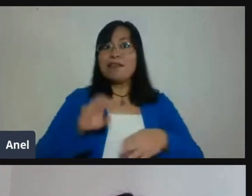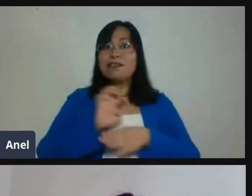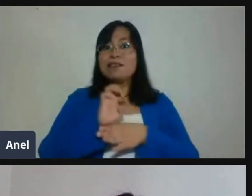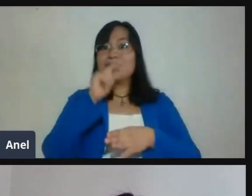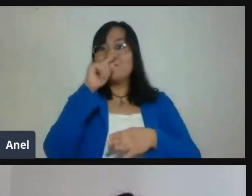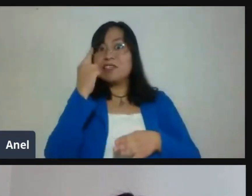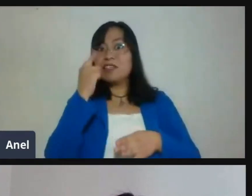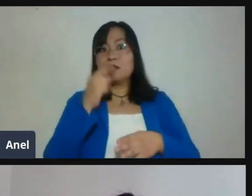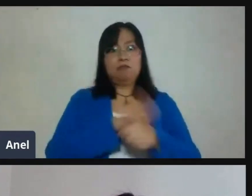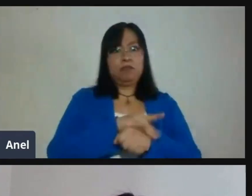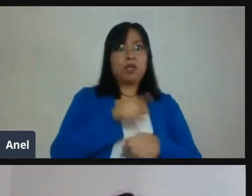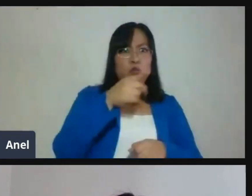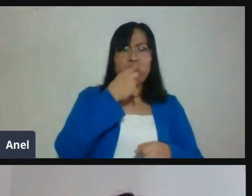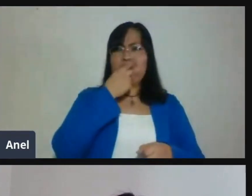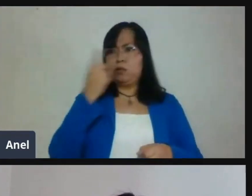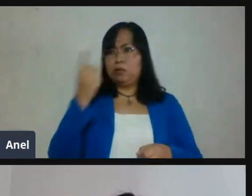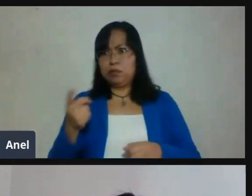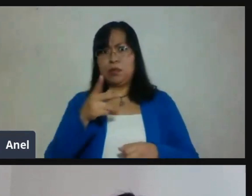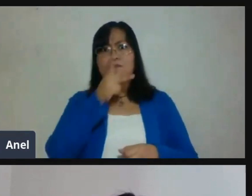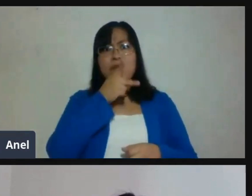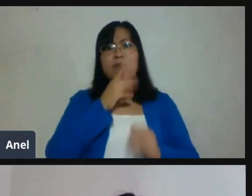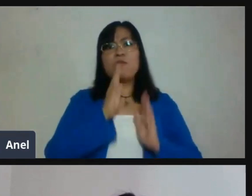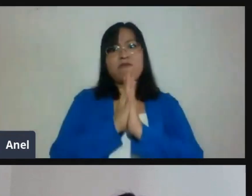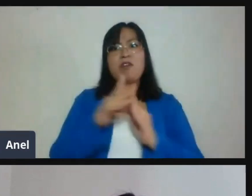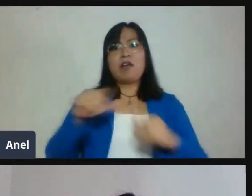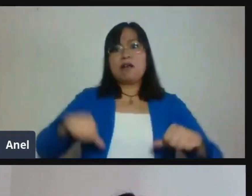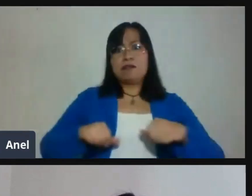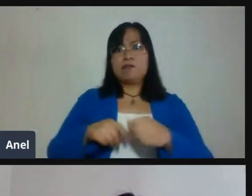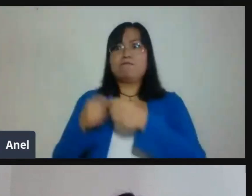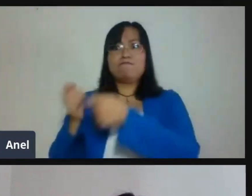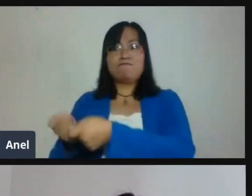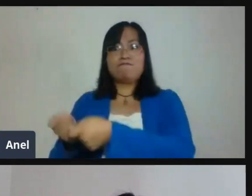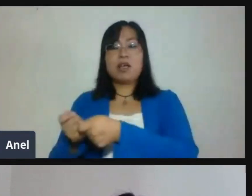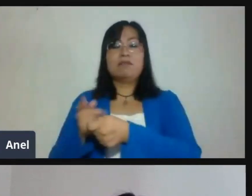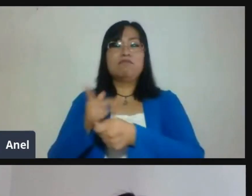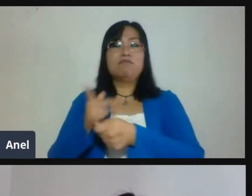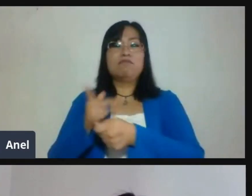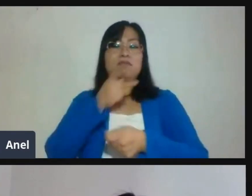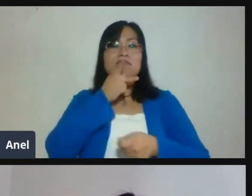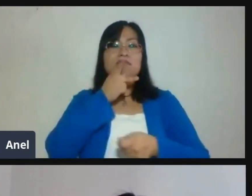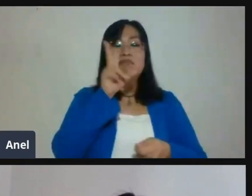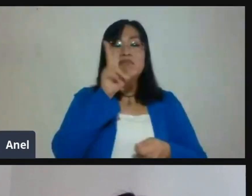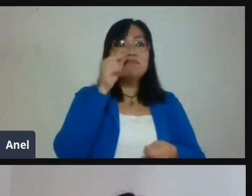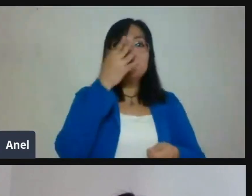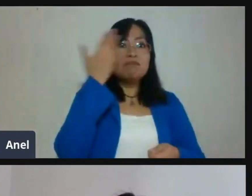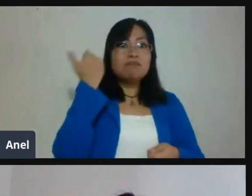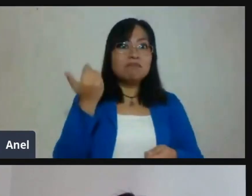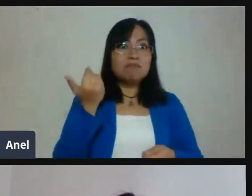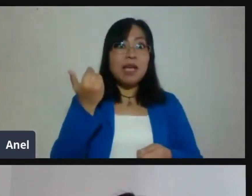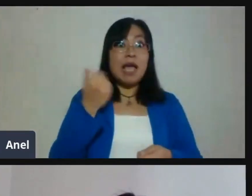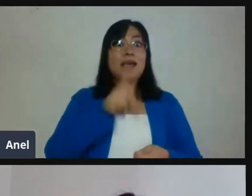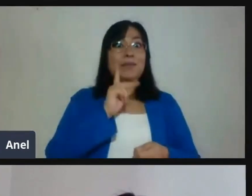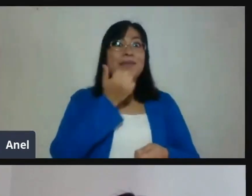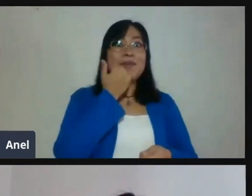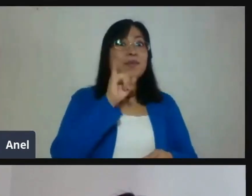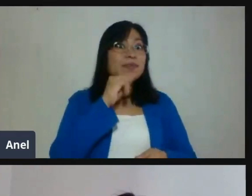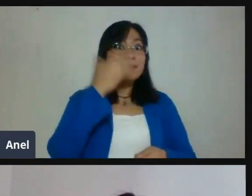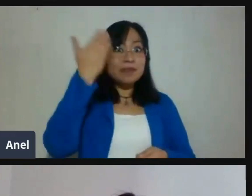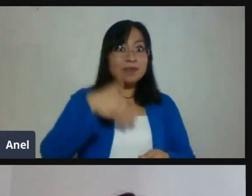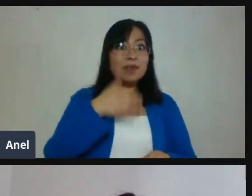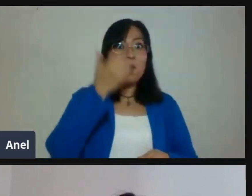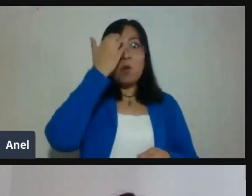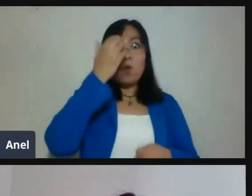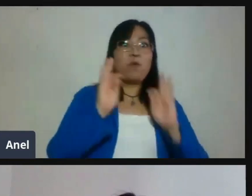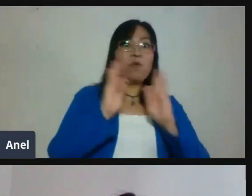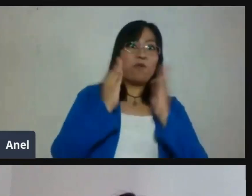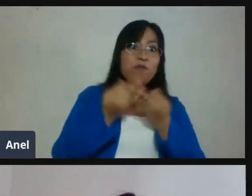va a saber si subirlo ahí, tal vez no va a encontrar. Va a estar dando clics en todos lados, etcétera, etcétera. Sin embargo, si tú dices, a ver,